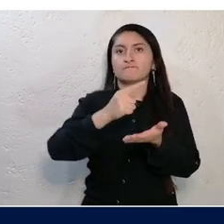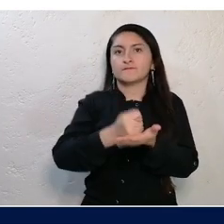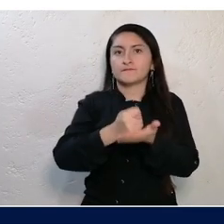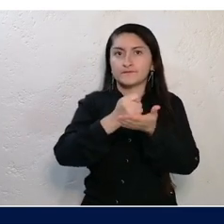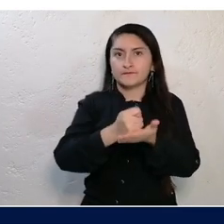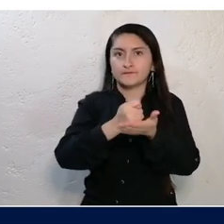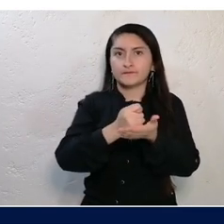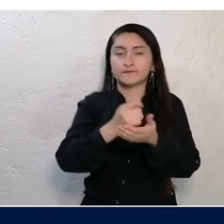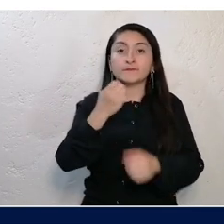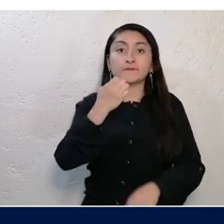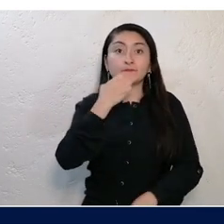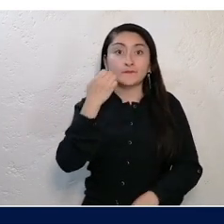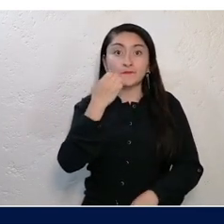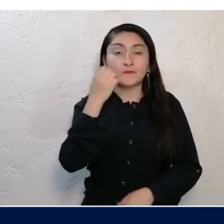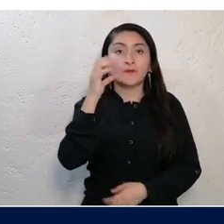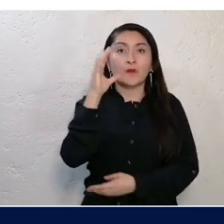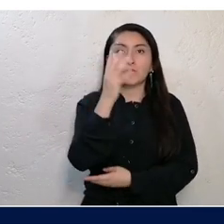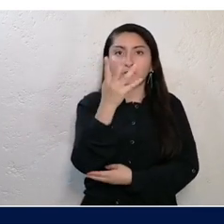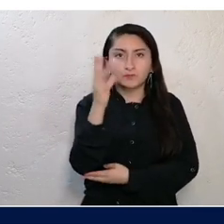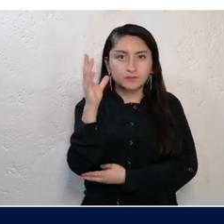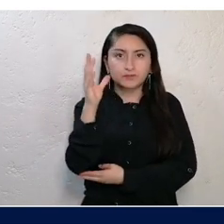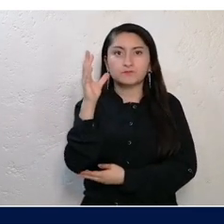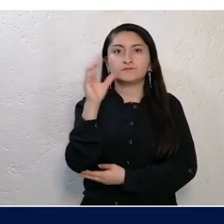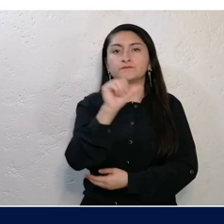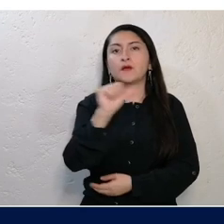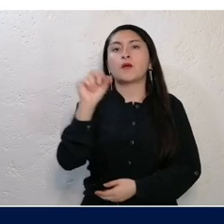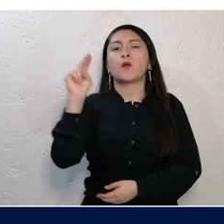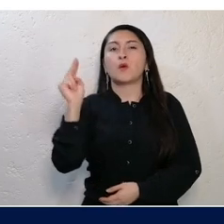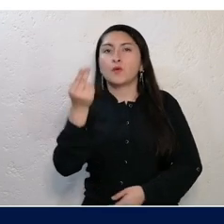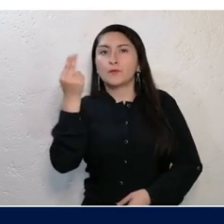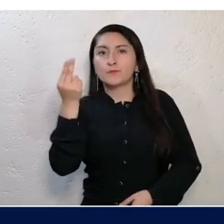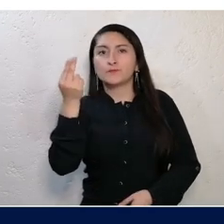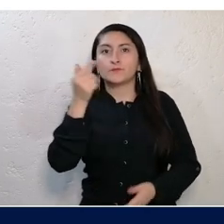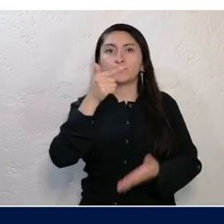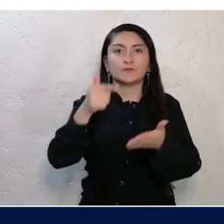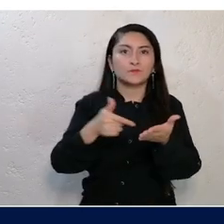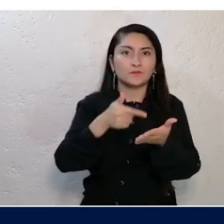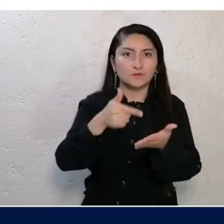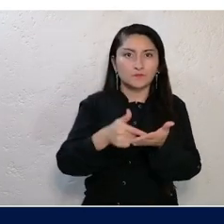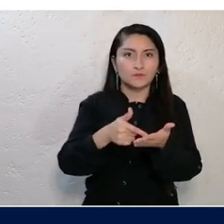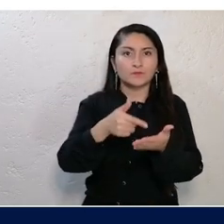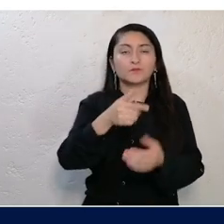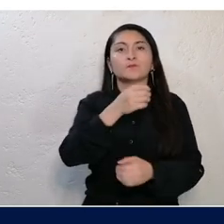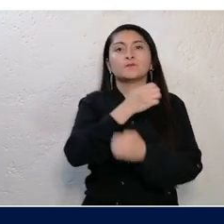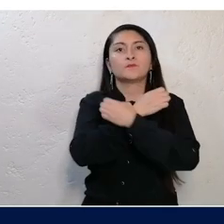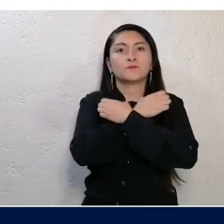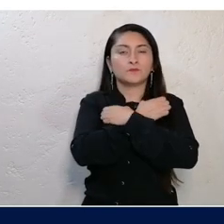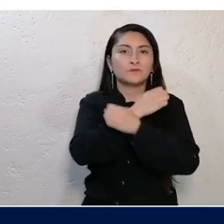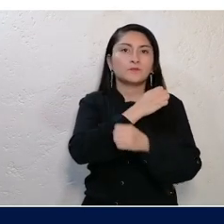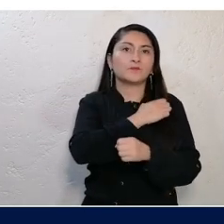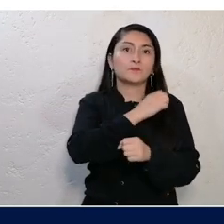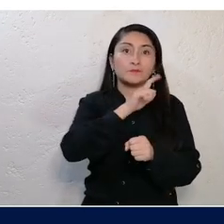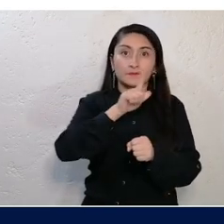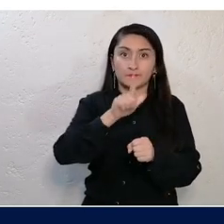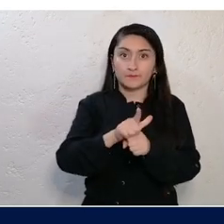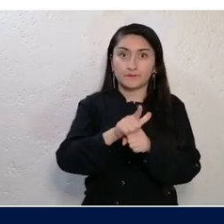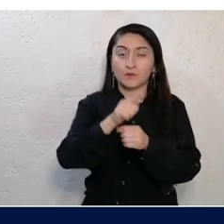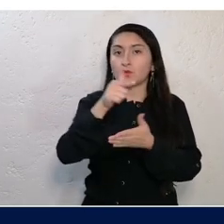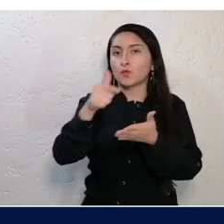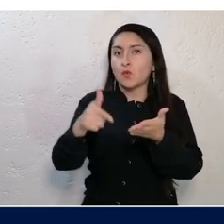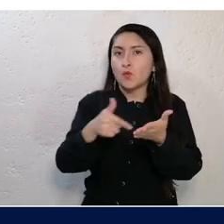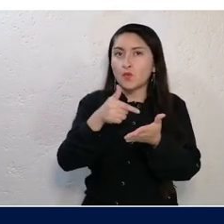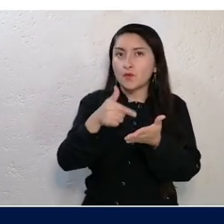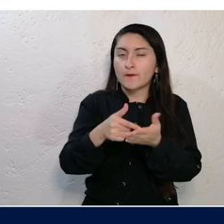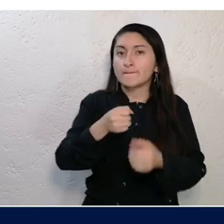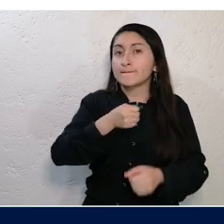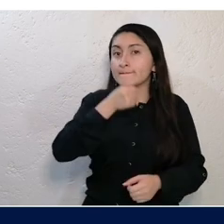en centros de rehabilitación, en escuelas de todos los niveles, en centros de educación especial,